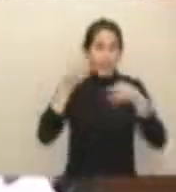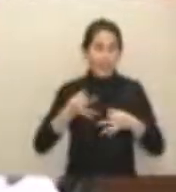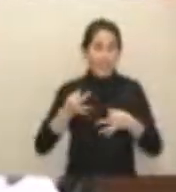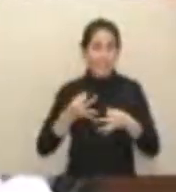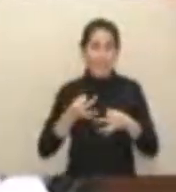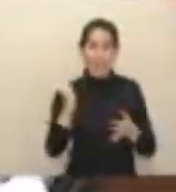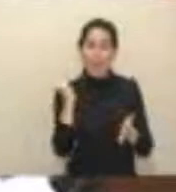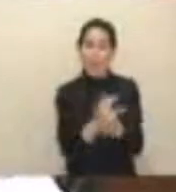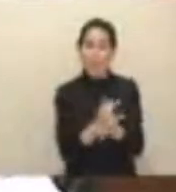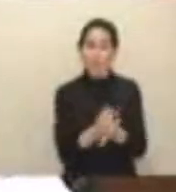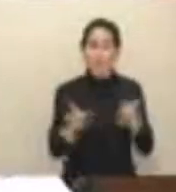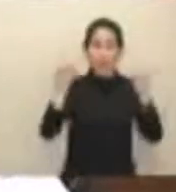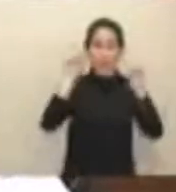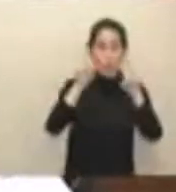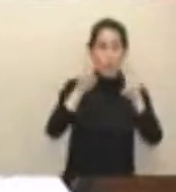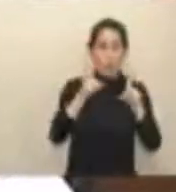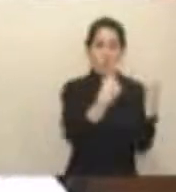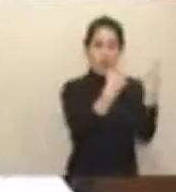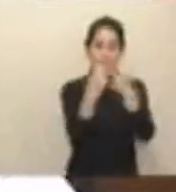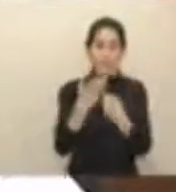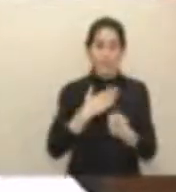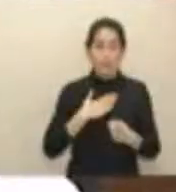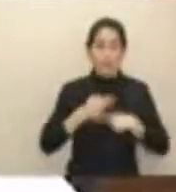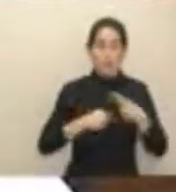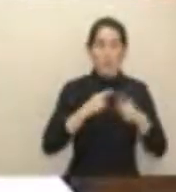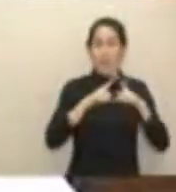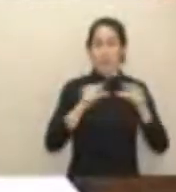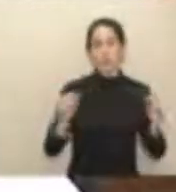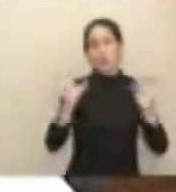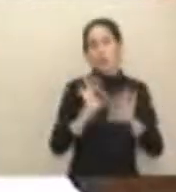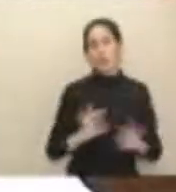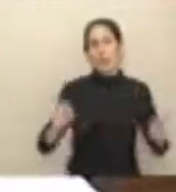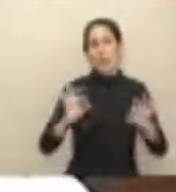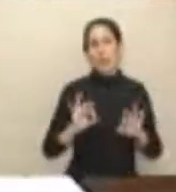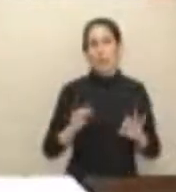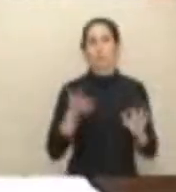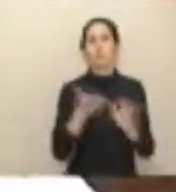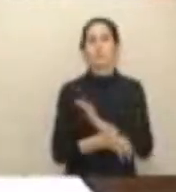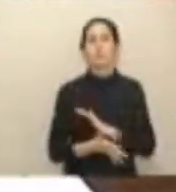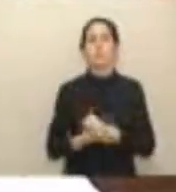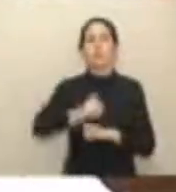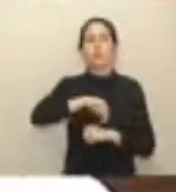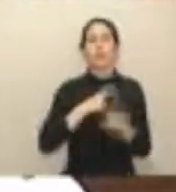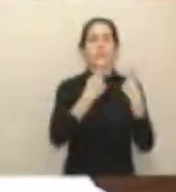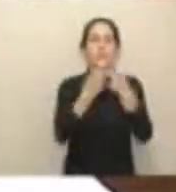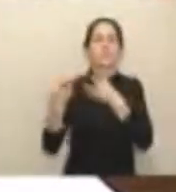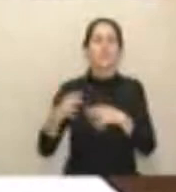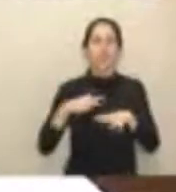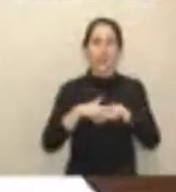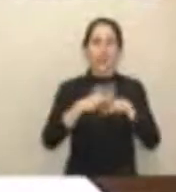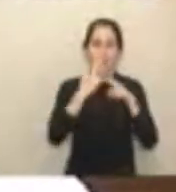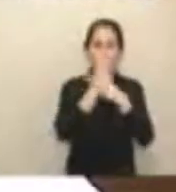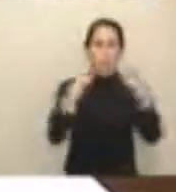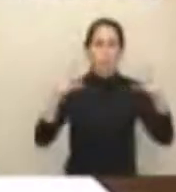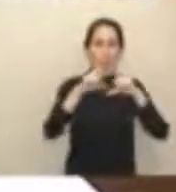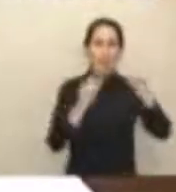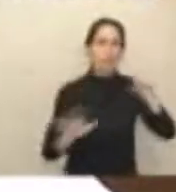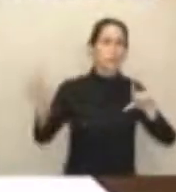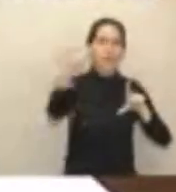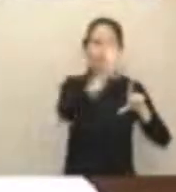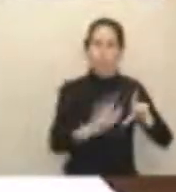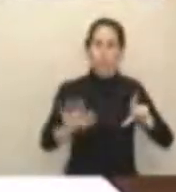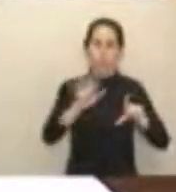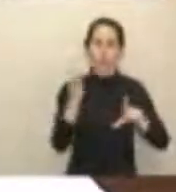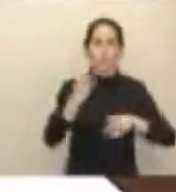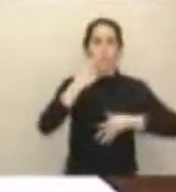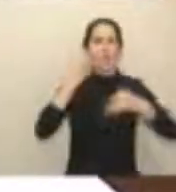educativa que necesitan las familias asturianas, que es que tengamos una red pública extendida en toda Asturias que dé